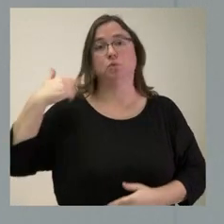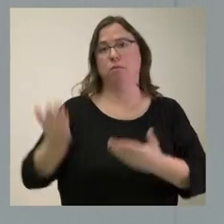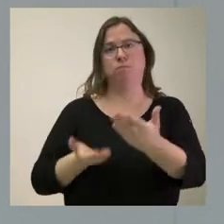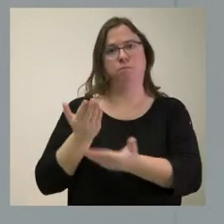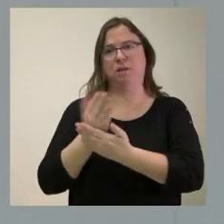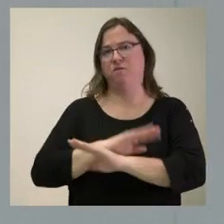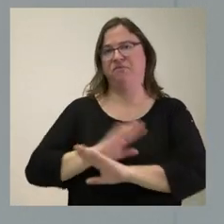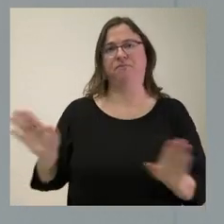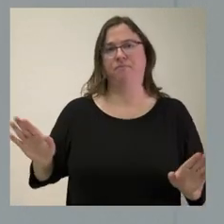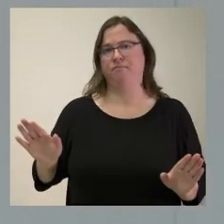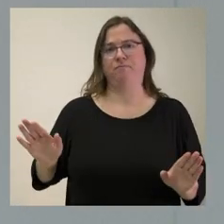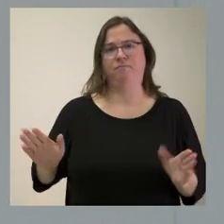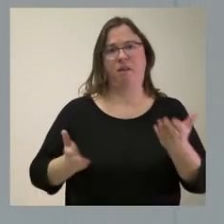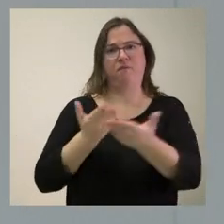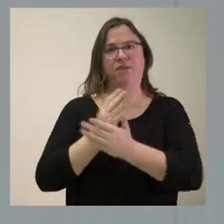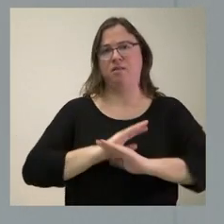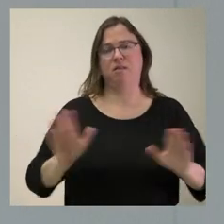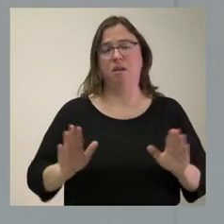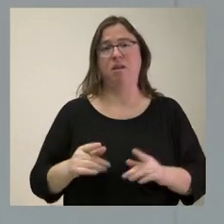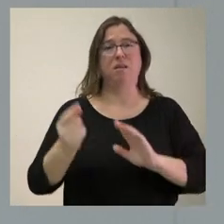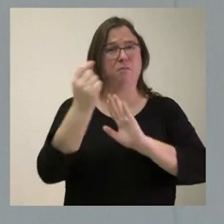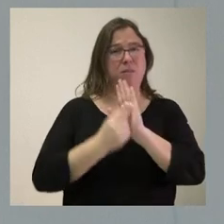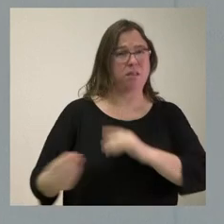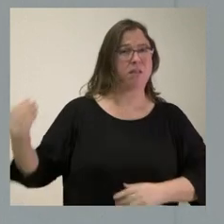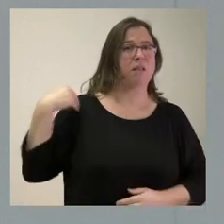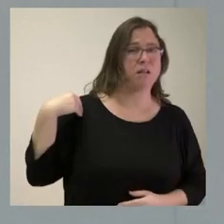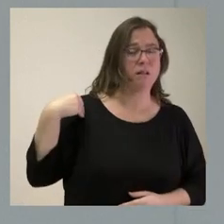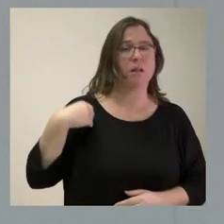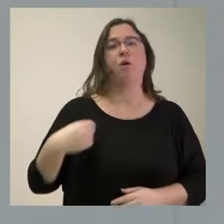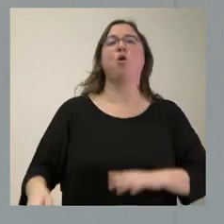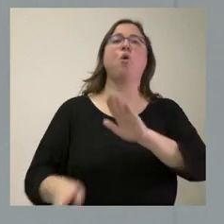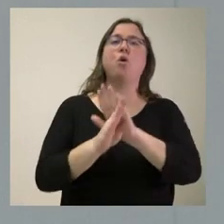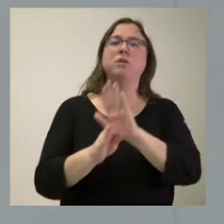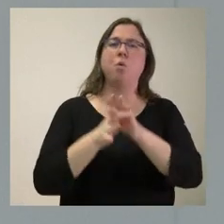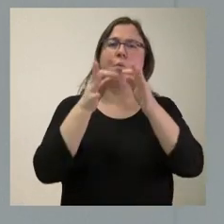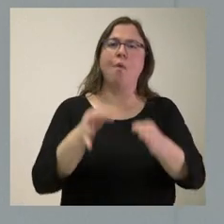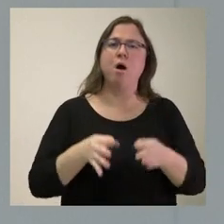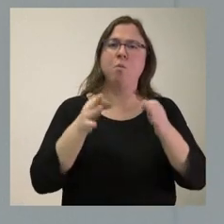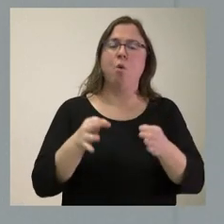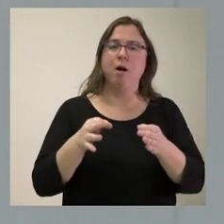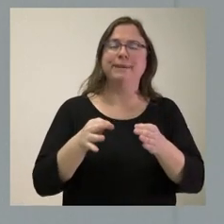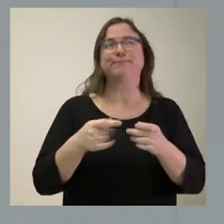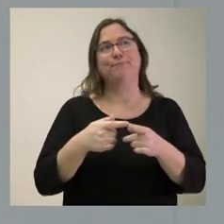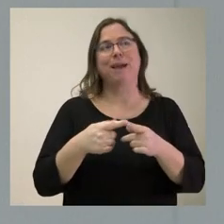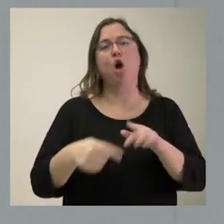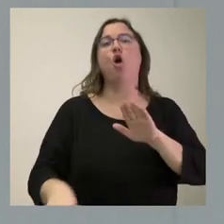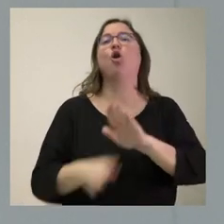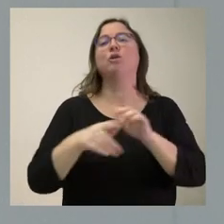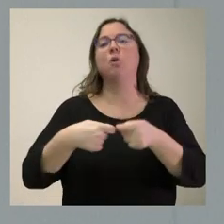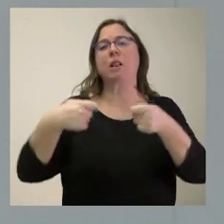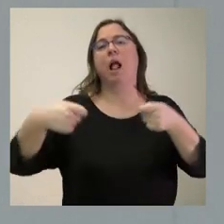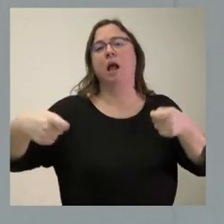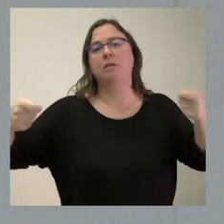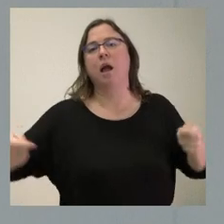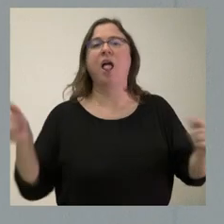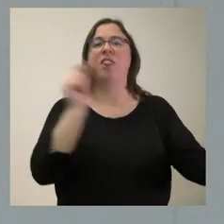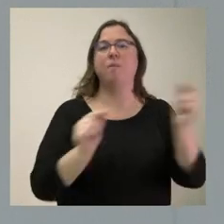lógicamente, en esta medida de seguir estirando este debate.